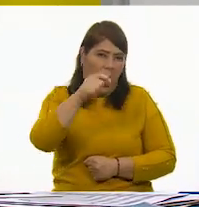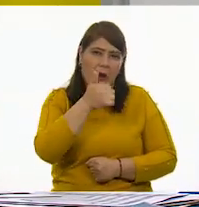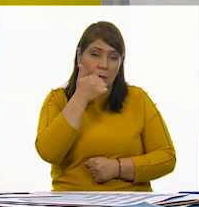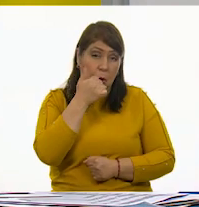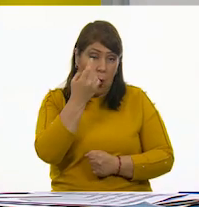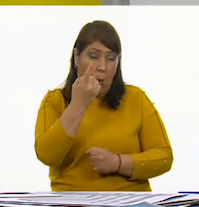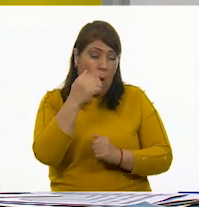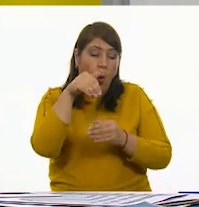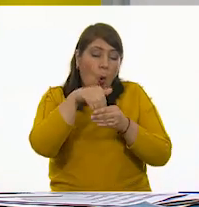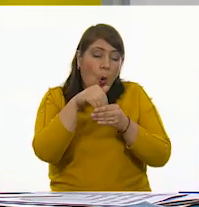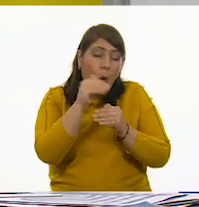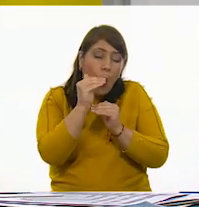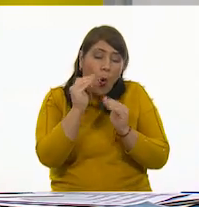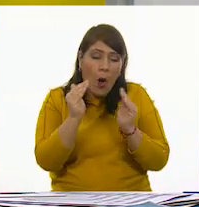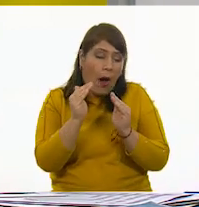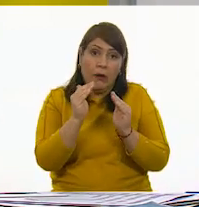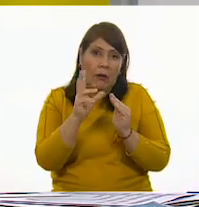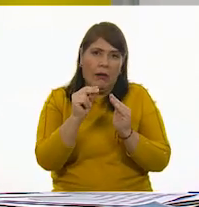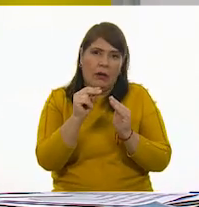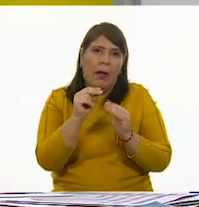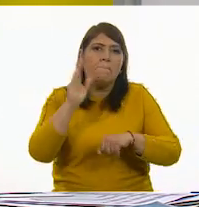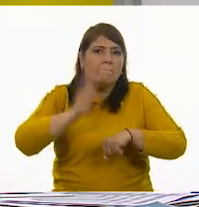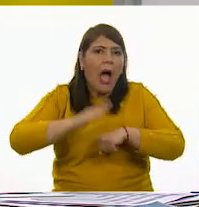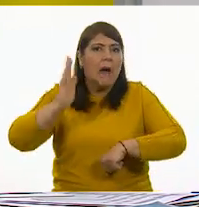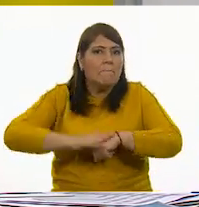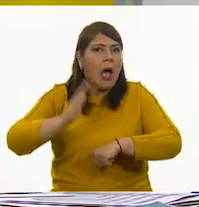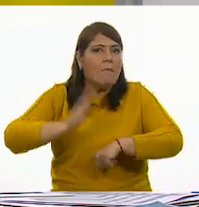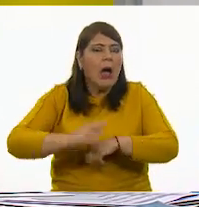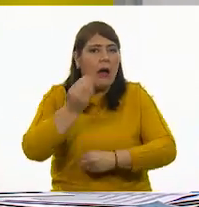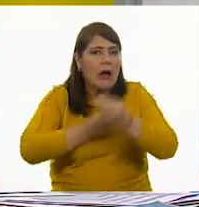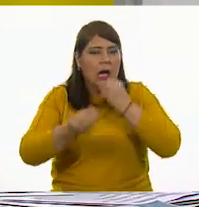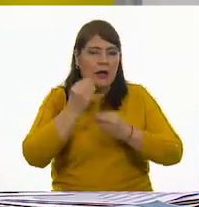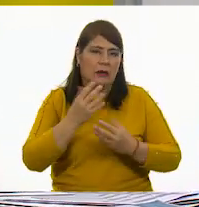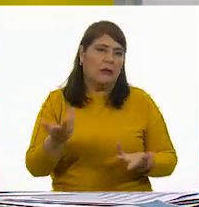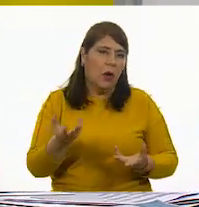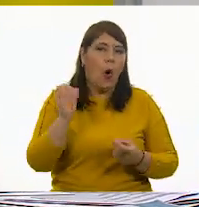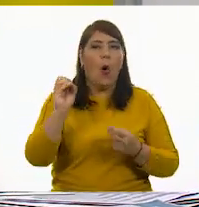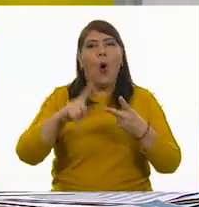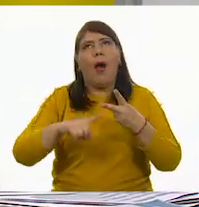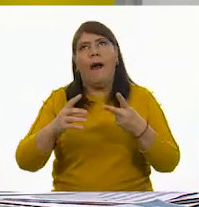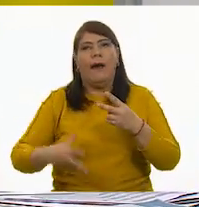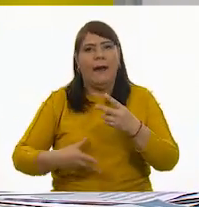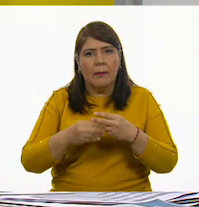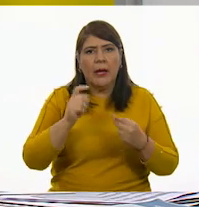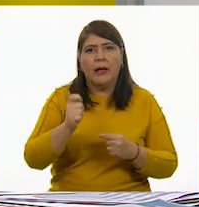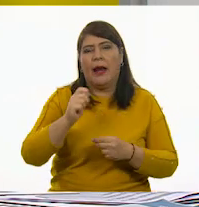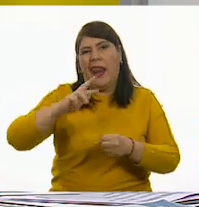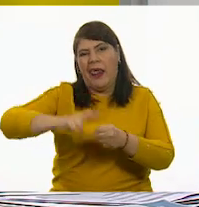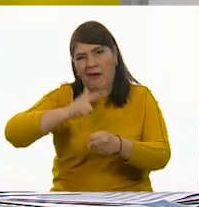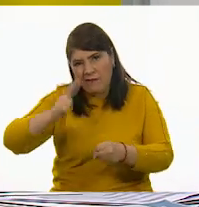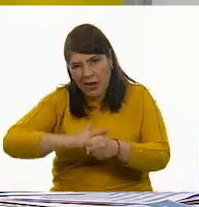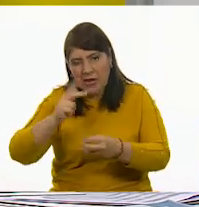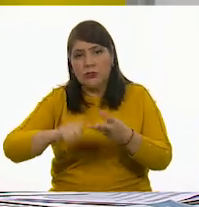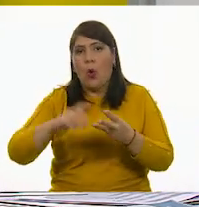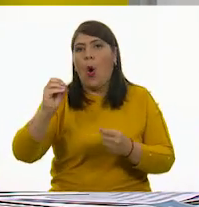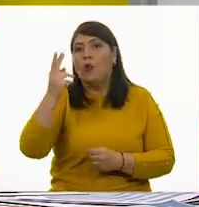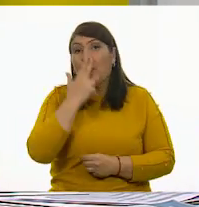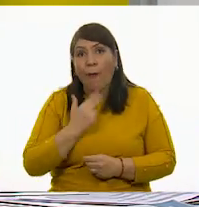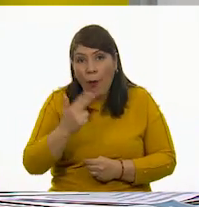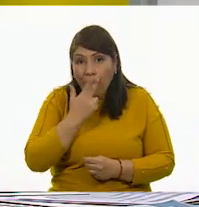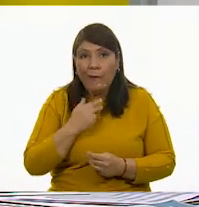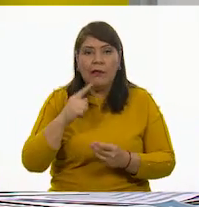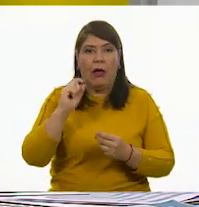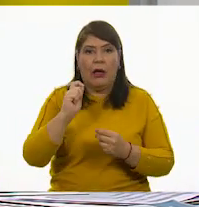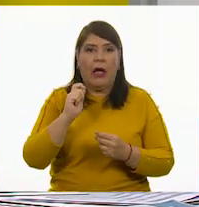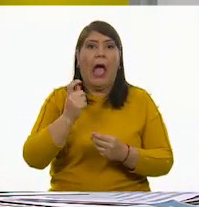papas. No. Si a eso le agregas que a lo mejor por ahí se toman el refresquito, si se toman una gocina, y además de